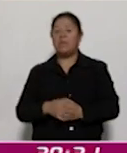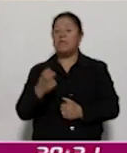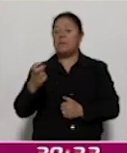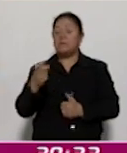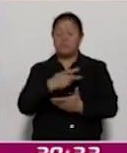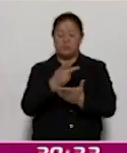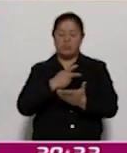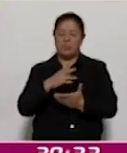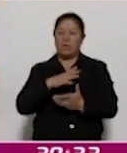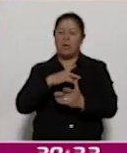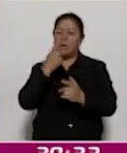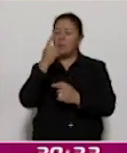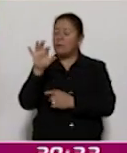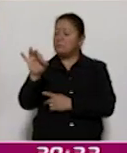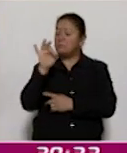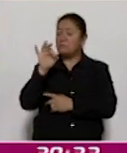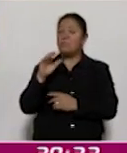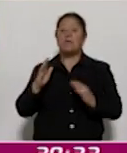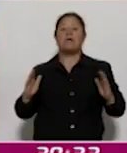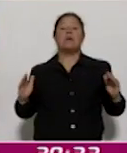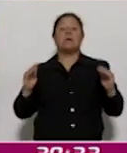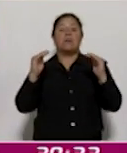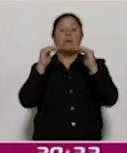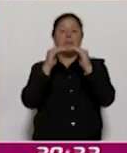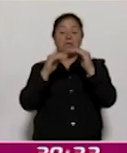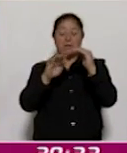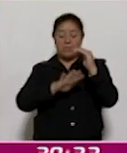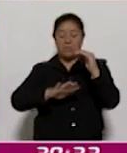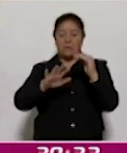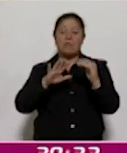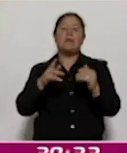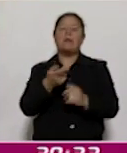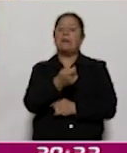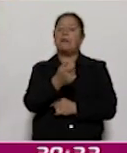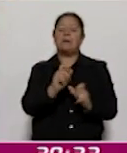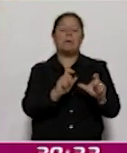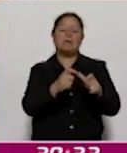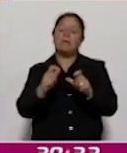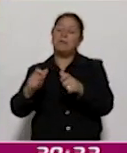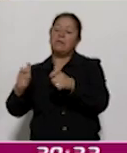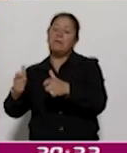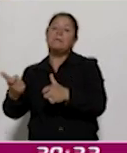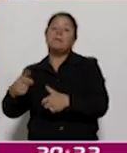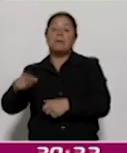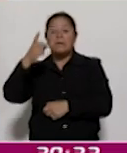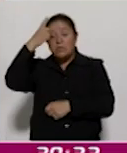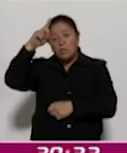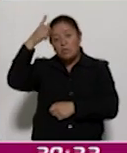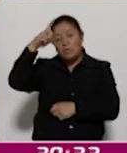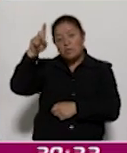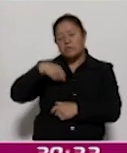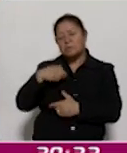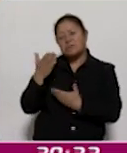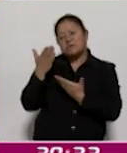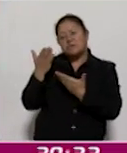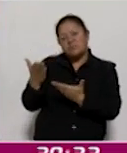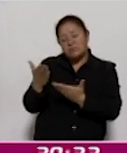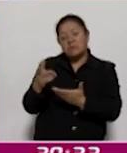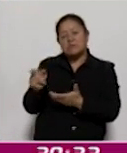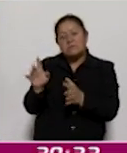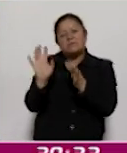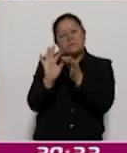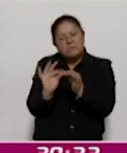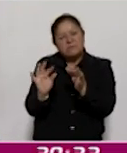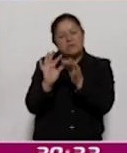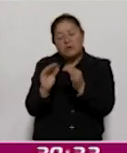una cualidad. En la Malincha hay pequeños propietarios, hay ejidatarios. Entonces se les convocó, se les sensibilizó